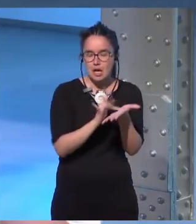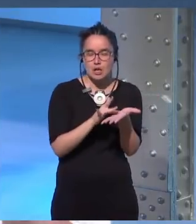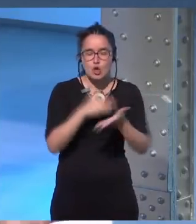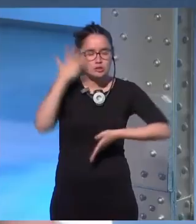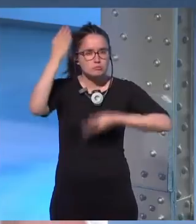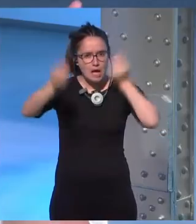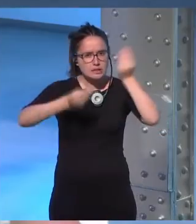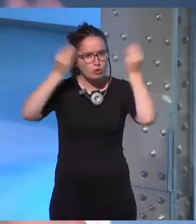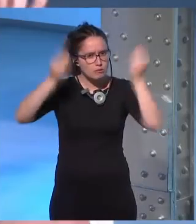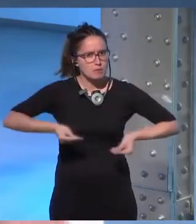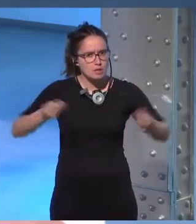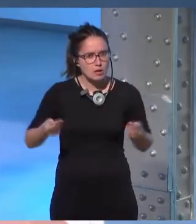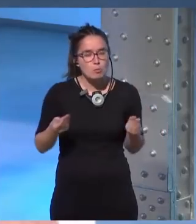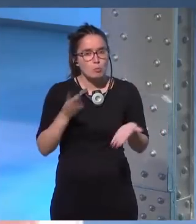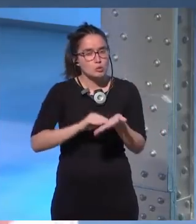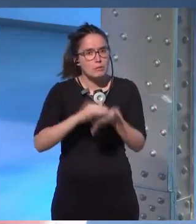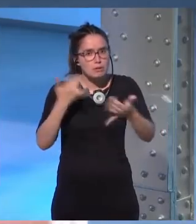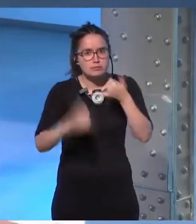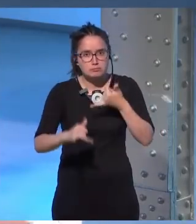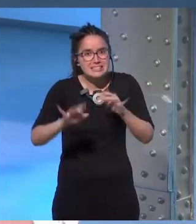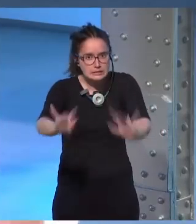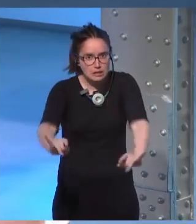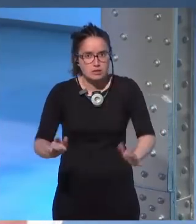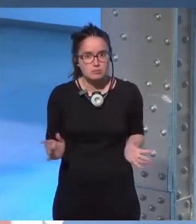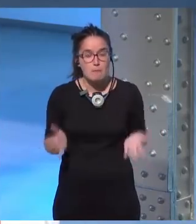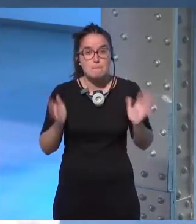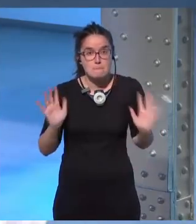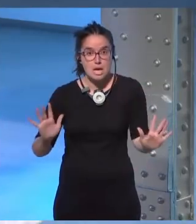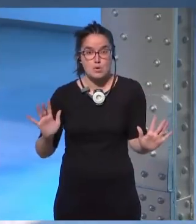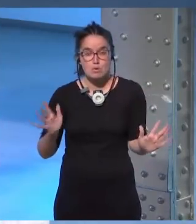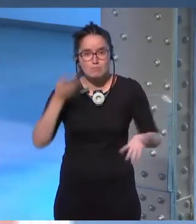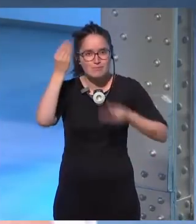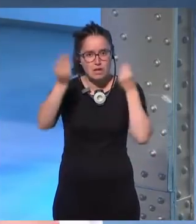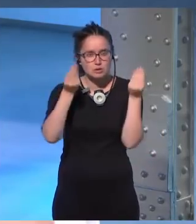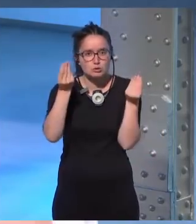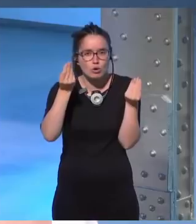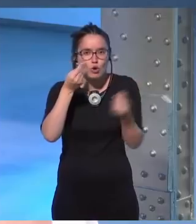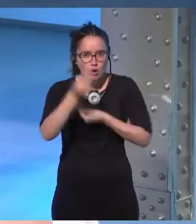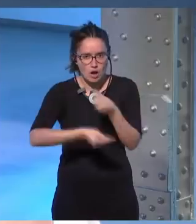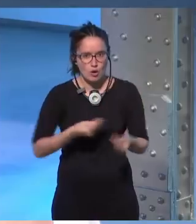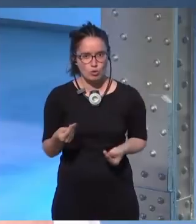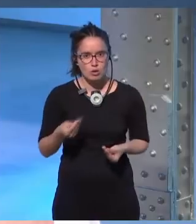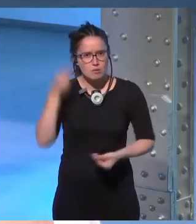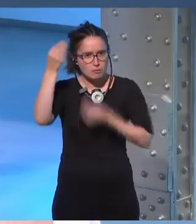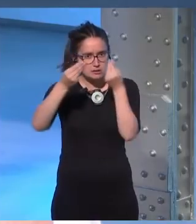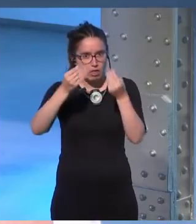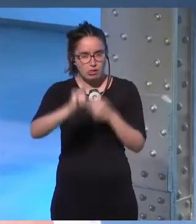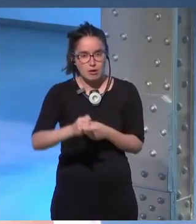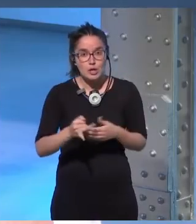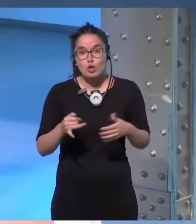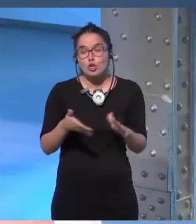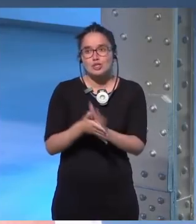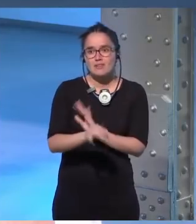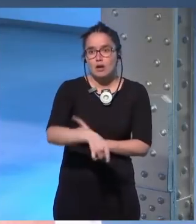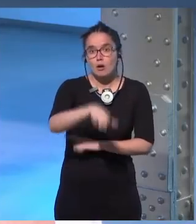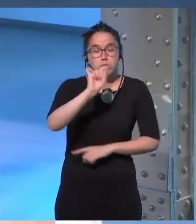planteo siempre la cago con frecuencia sí la cago con frecuencia pero pienso en lo que estoy haciendo no